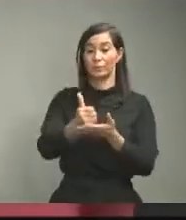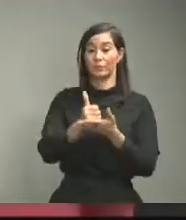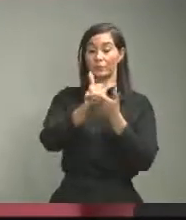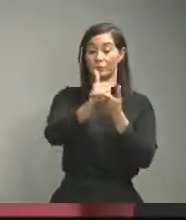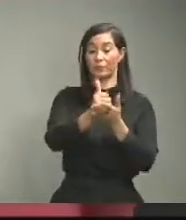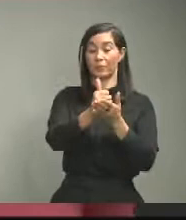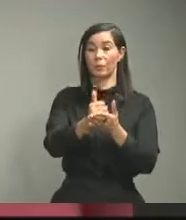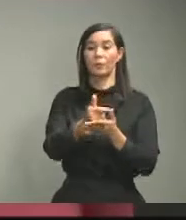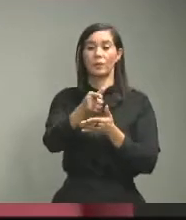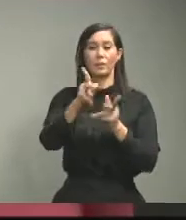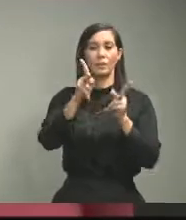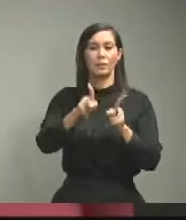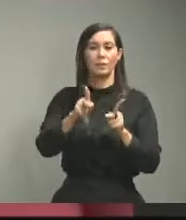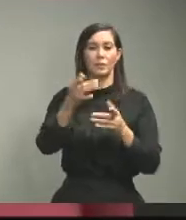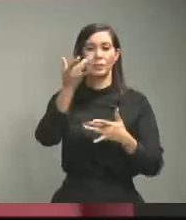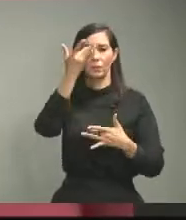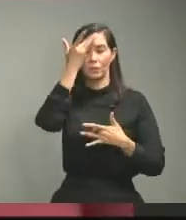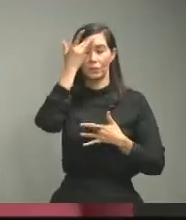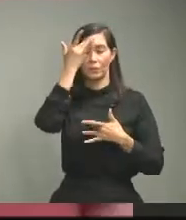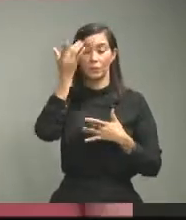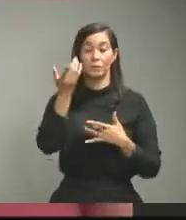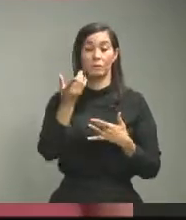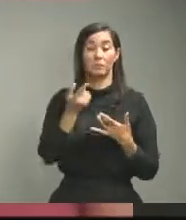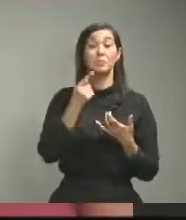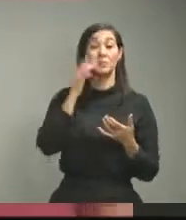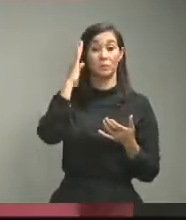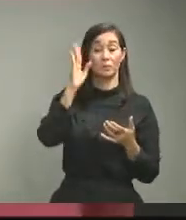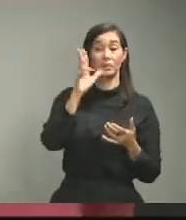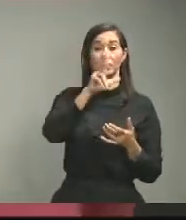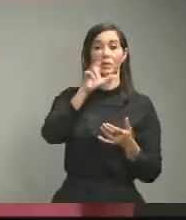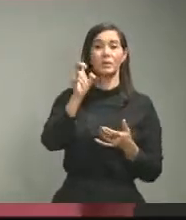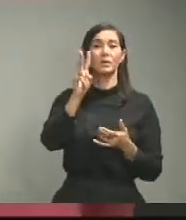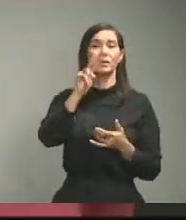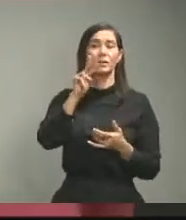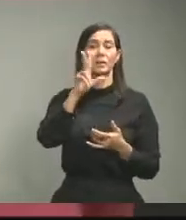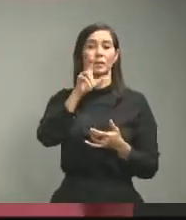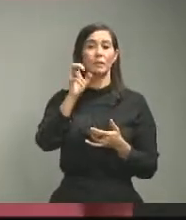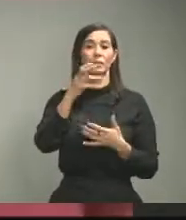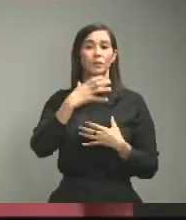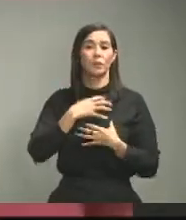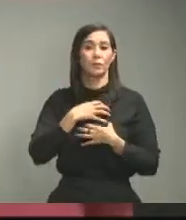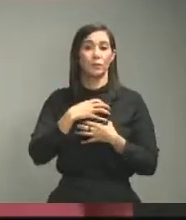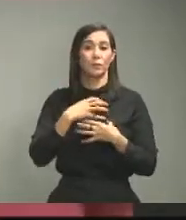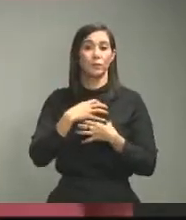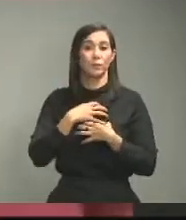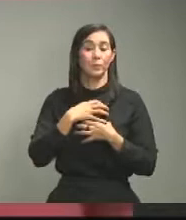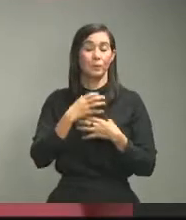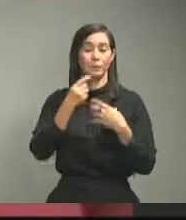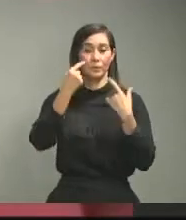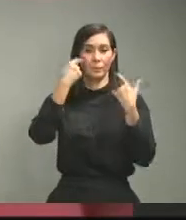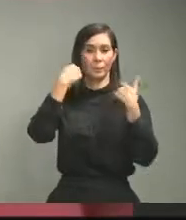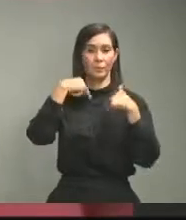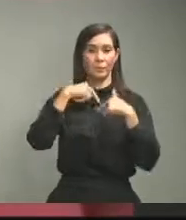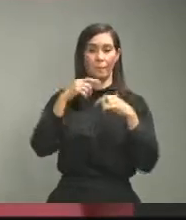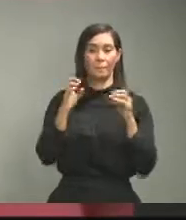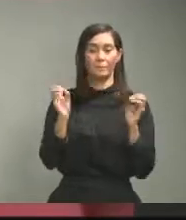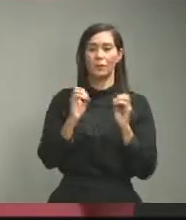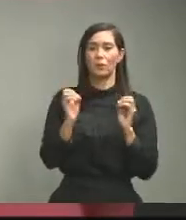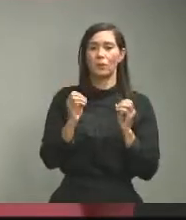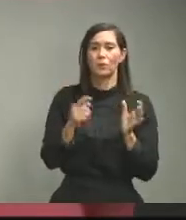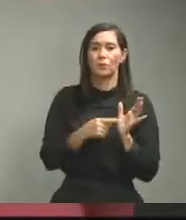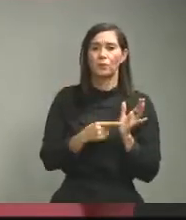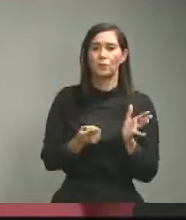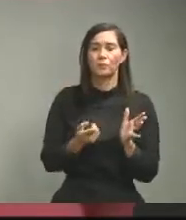se sabe que hay una licitación de 300 ventiladores pero nadie oferta